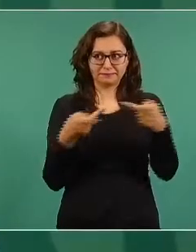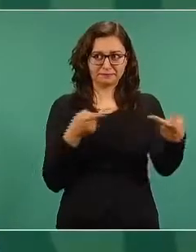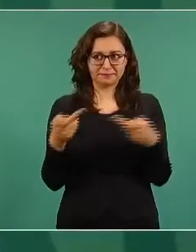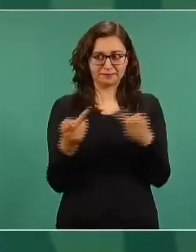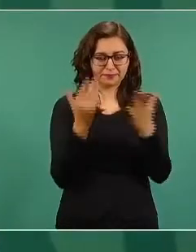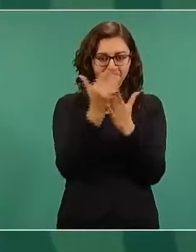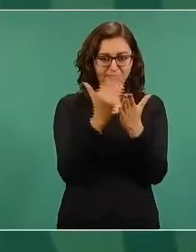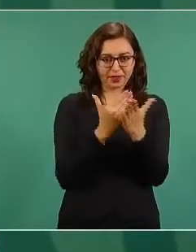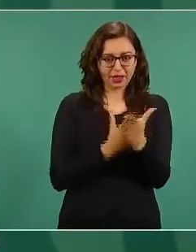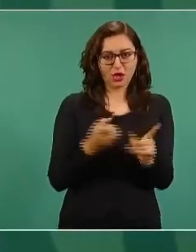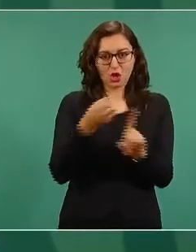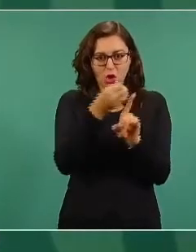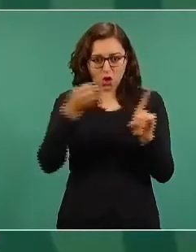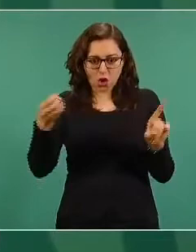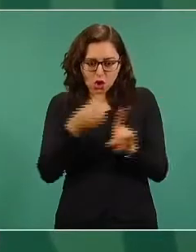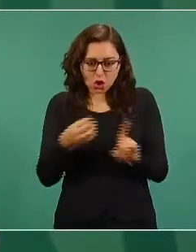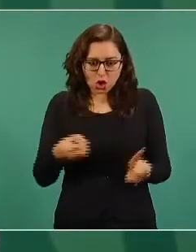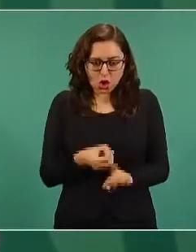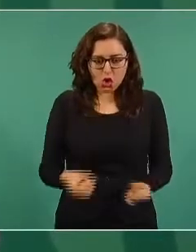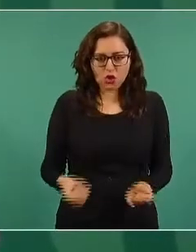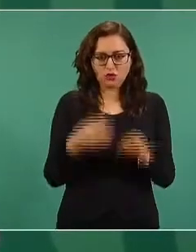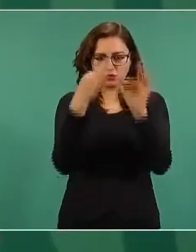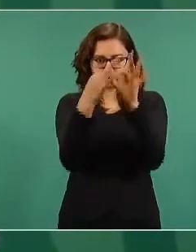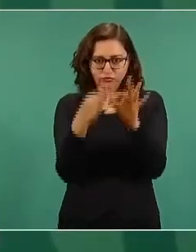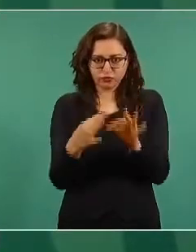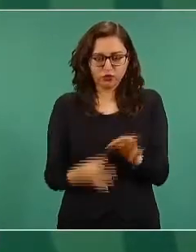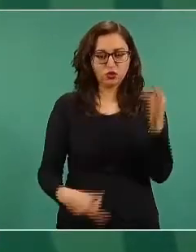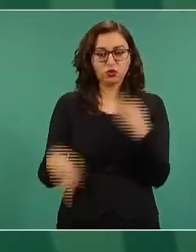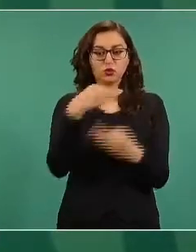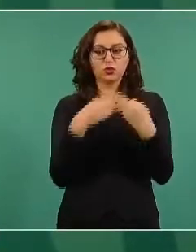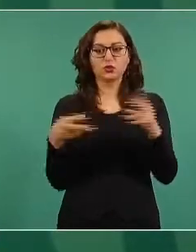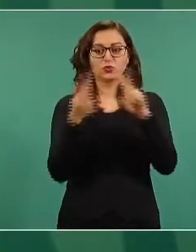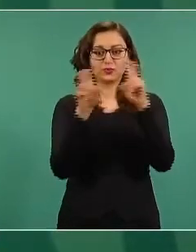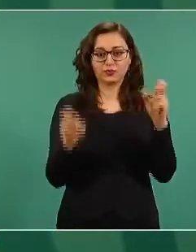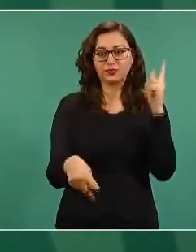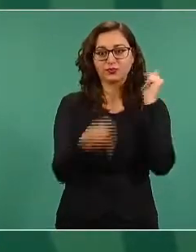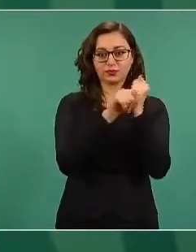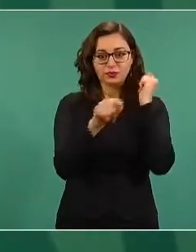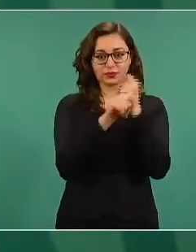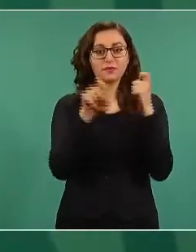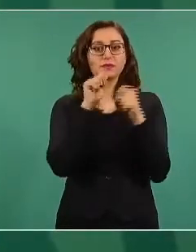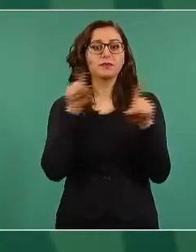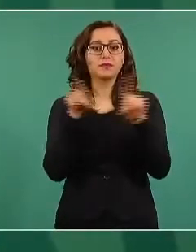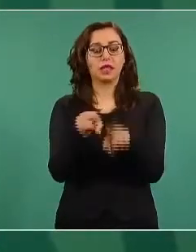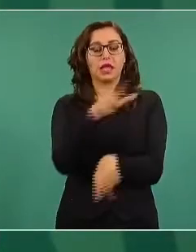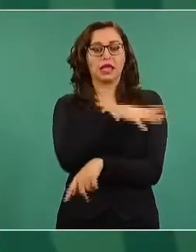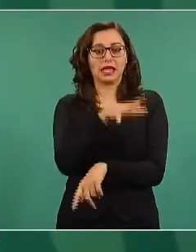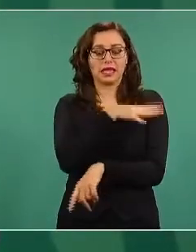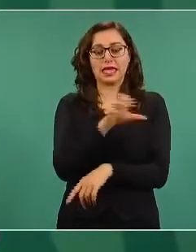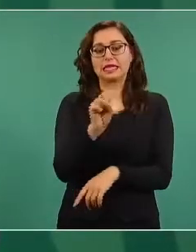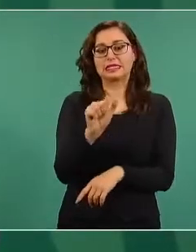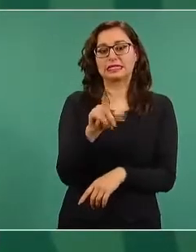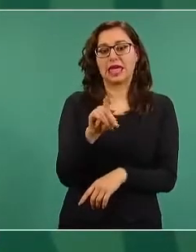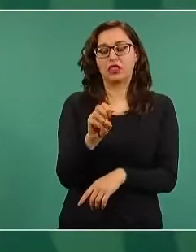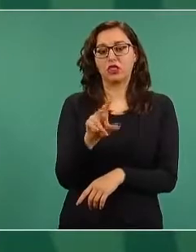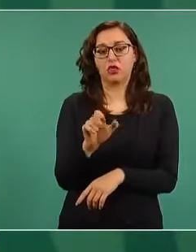logística, de transporte. Lo va a explicar también el general Sandoval. y luego